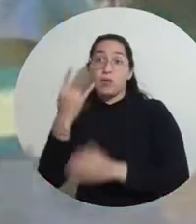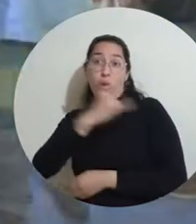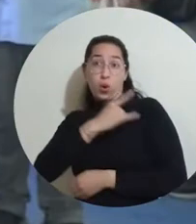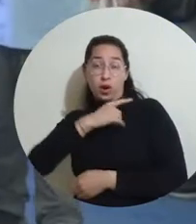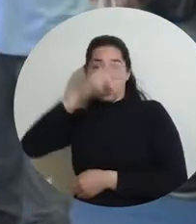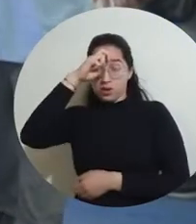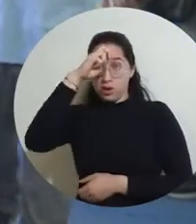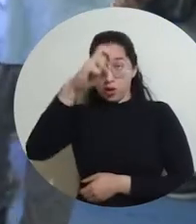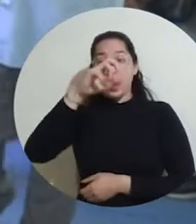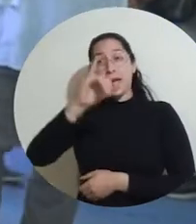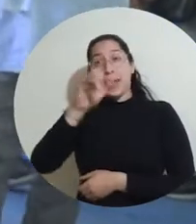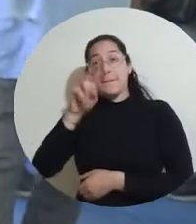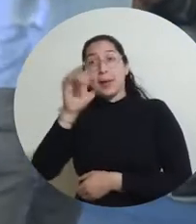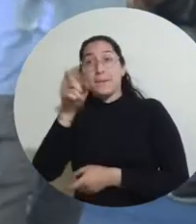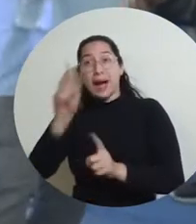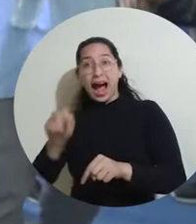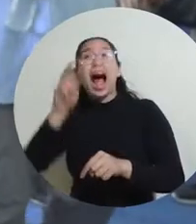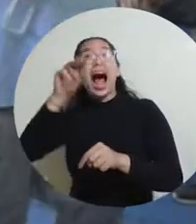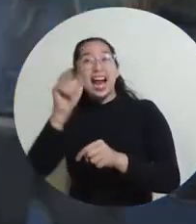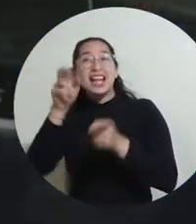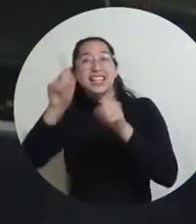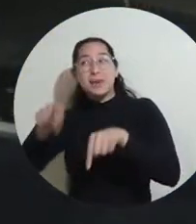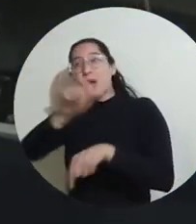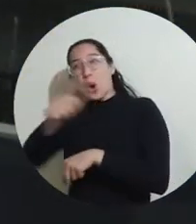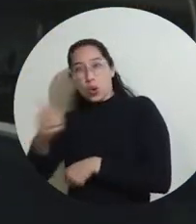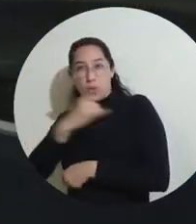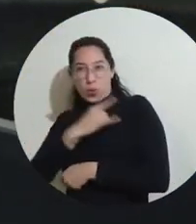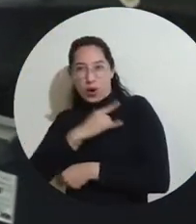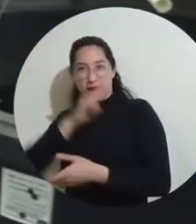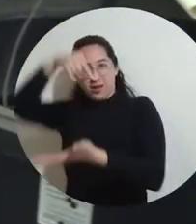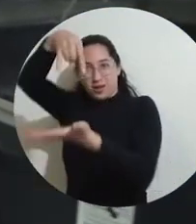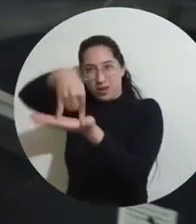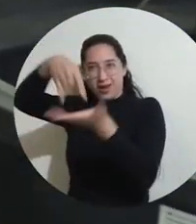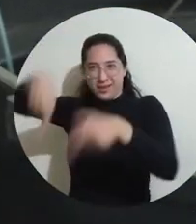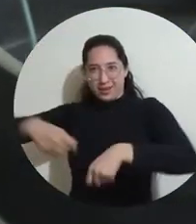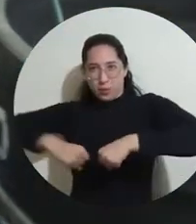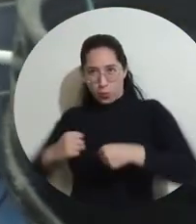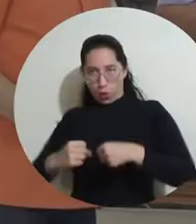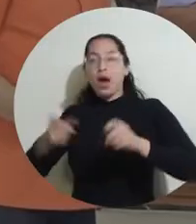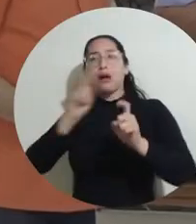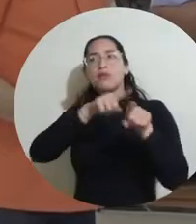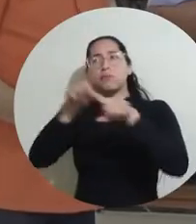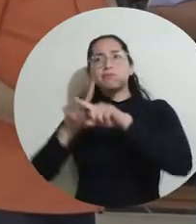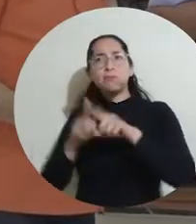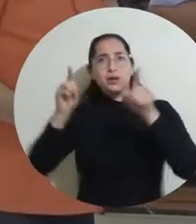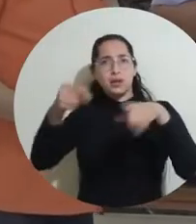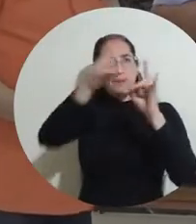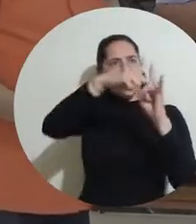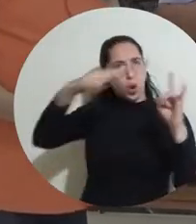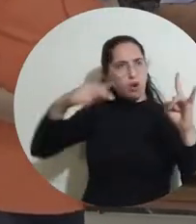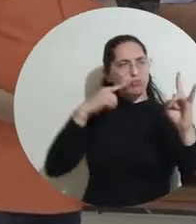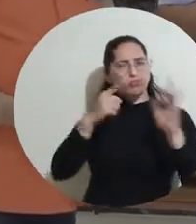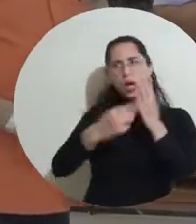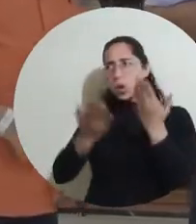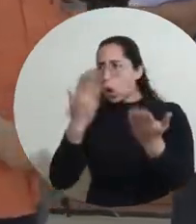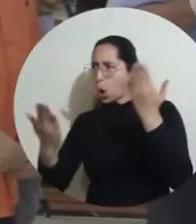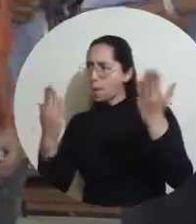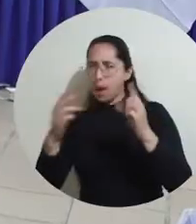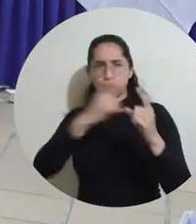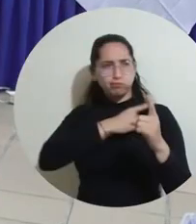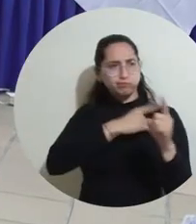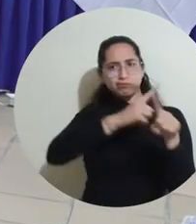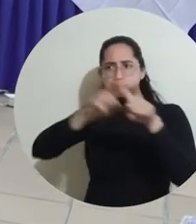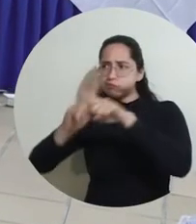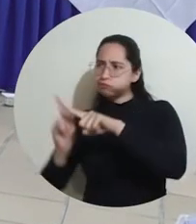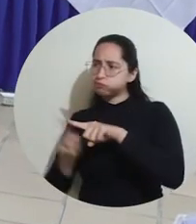del Norte, Invemar y la Universidad Jorge Tadeo Lozano y al término de la estancia en el campus de Uni Magdalena entregó un balance positivo de las